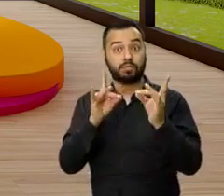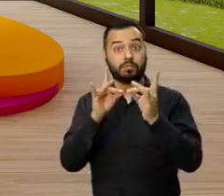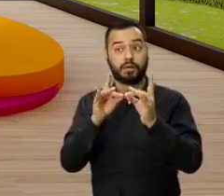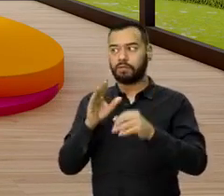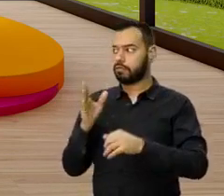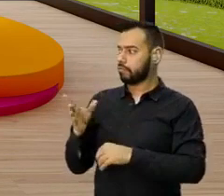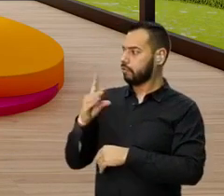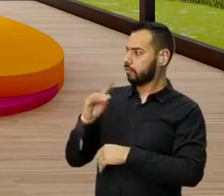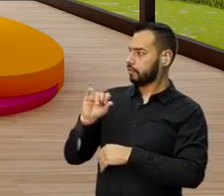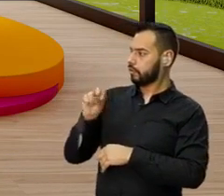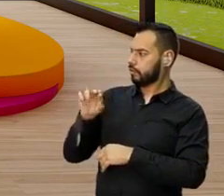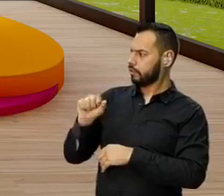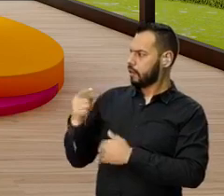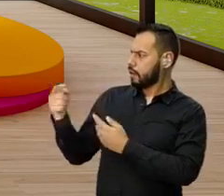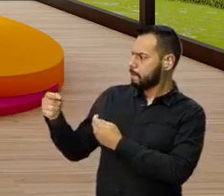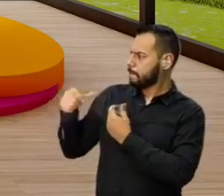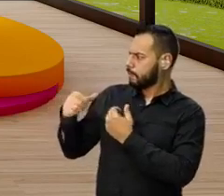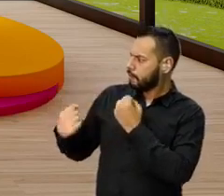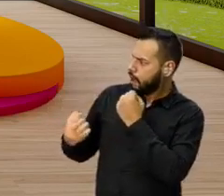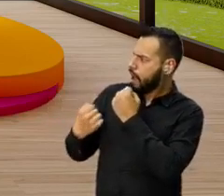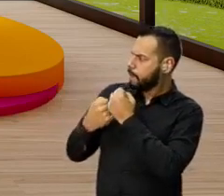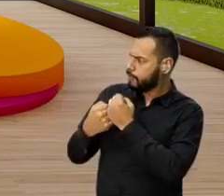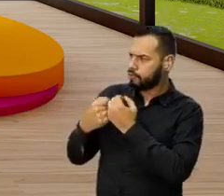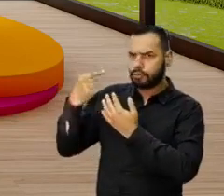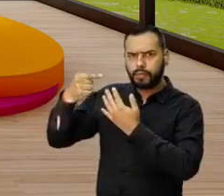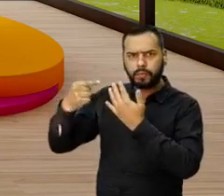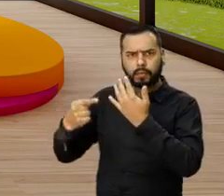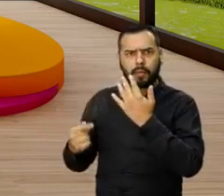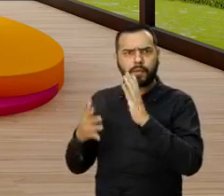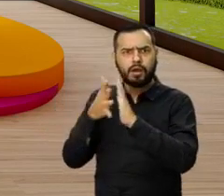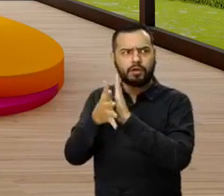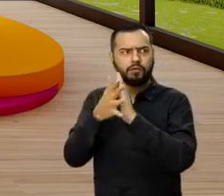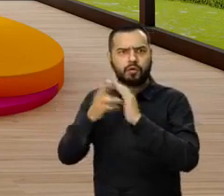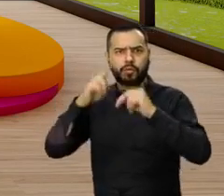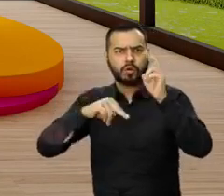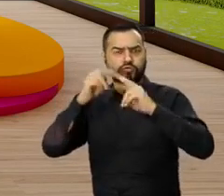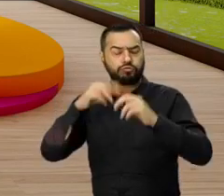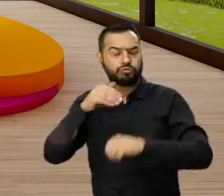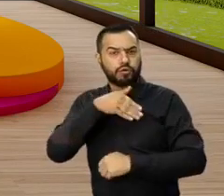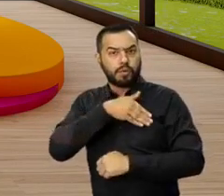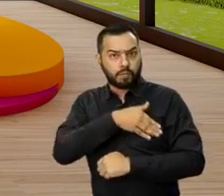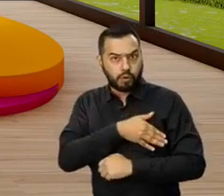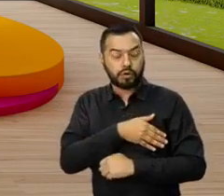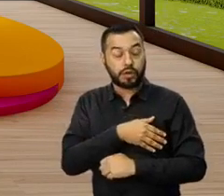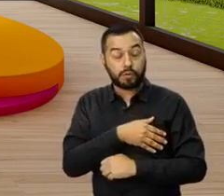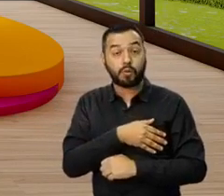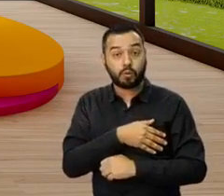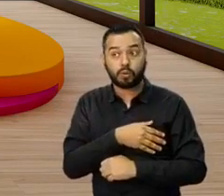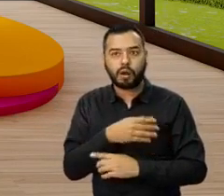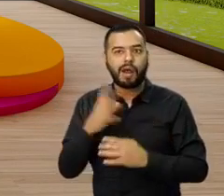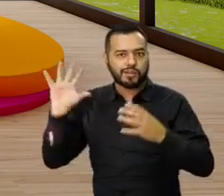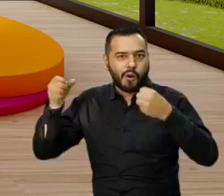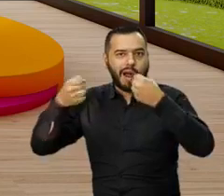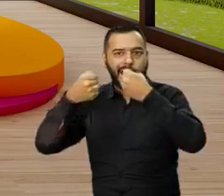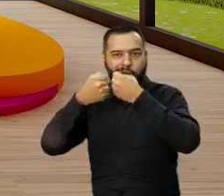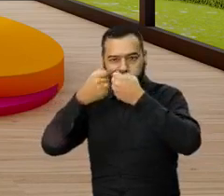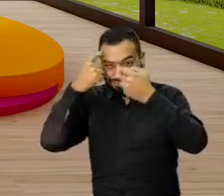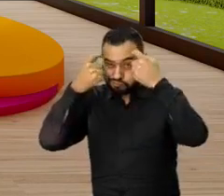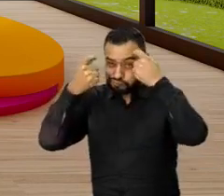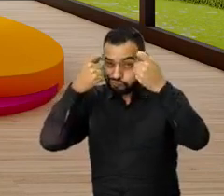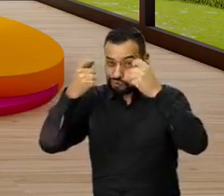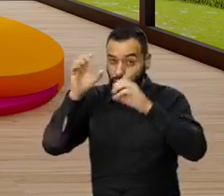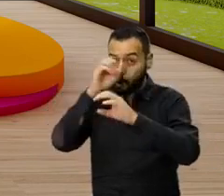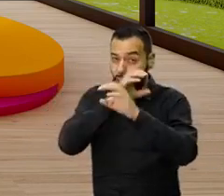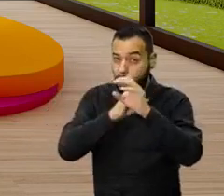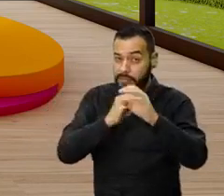pues qué bueno todos estos beneficios que también nos estás hablando, que Bolívar brinda a los afiliados, gracias a esta alianza estratégica, creo